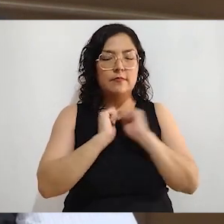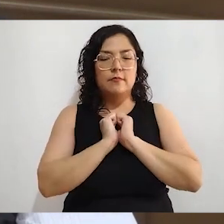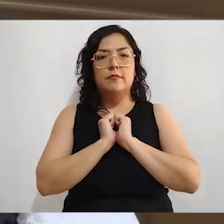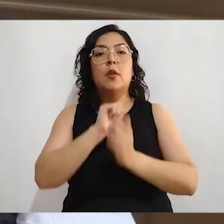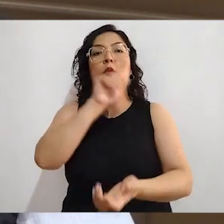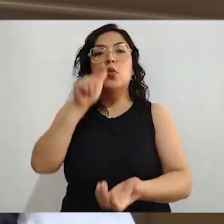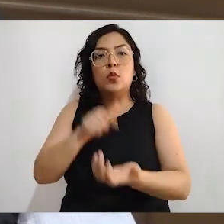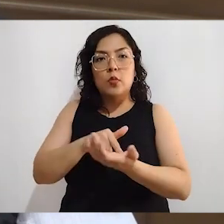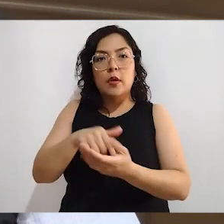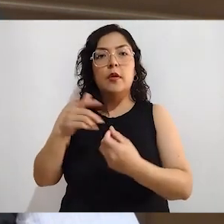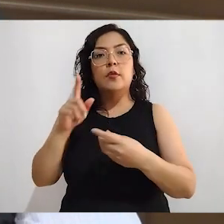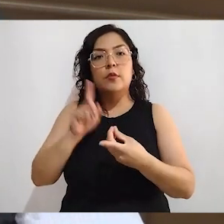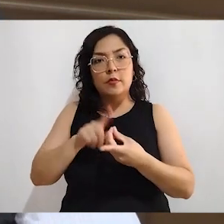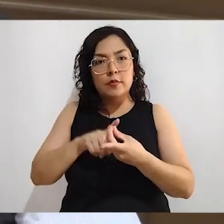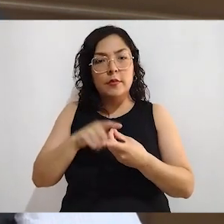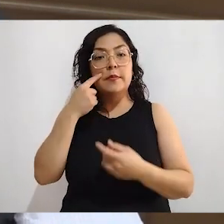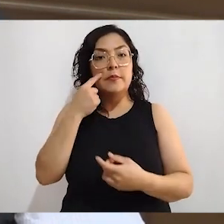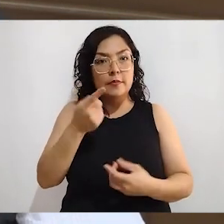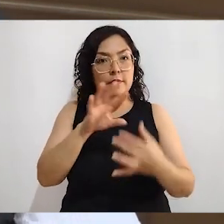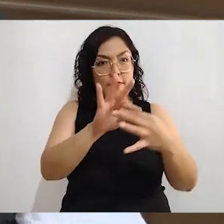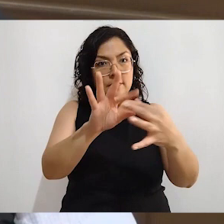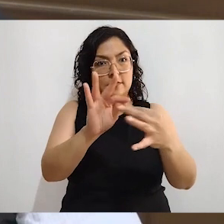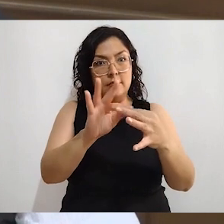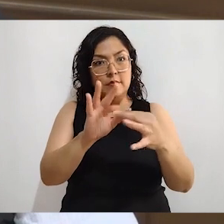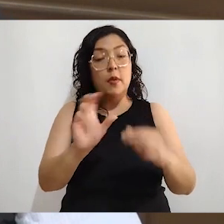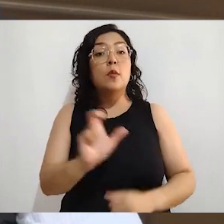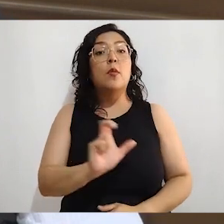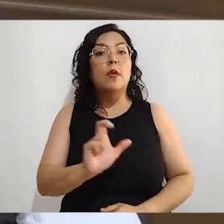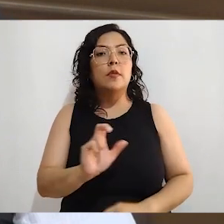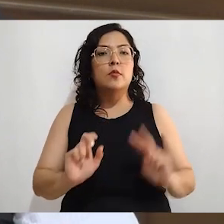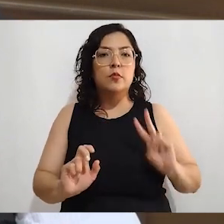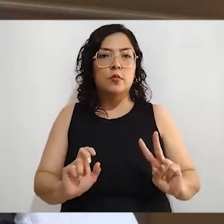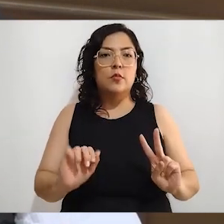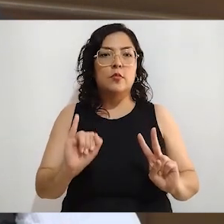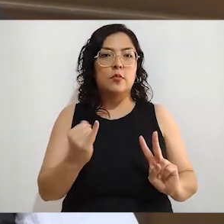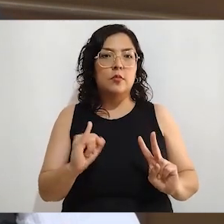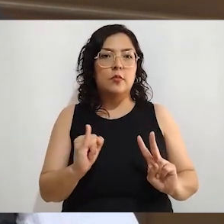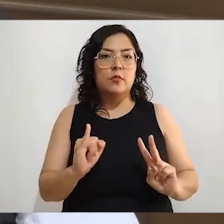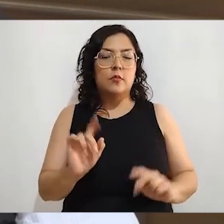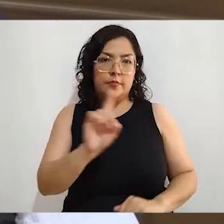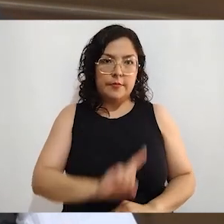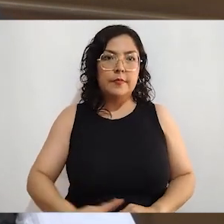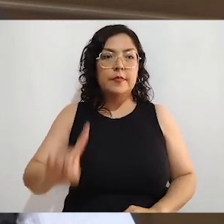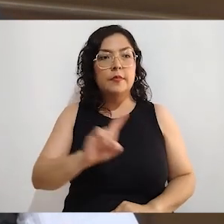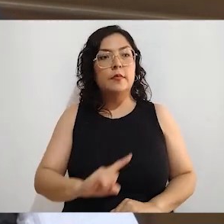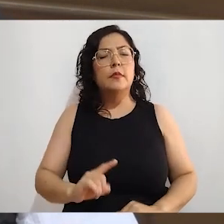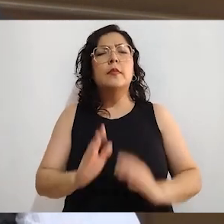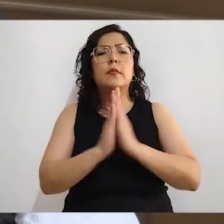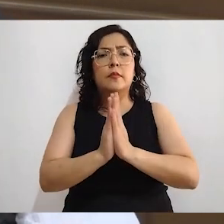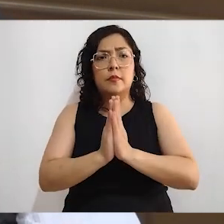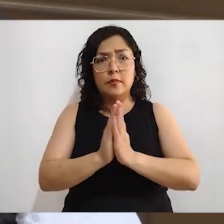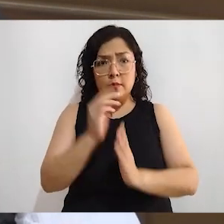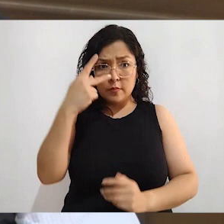casilla el próximo 2 de junio. Y lo único que les pediría a estas personas es que si toca la gente del INE,